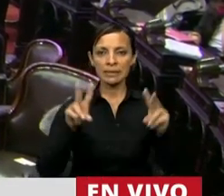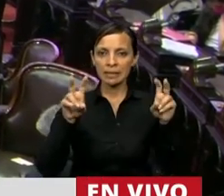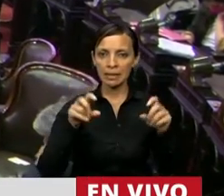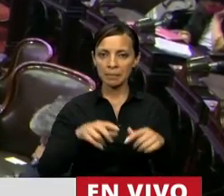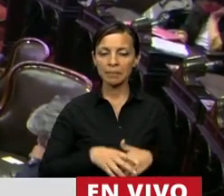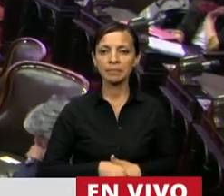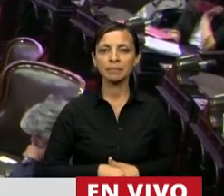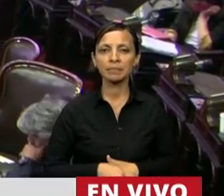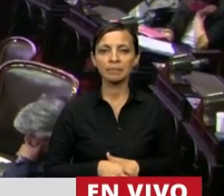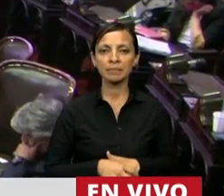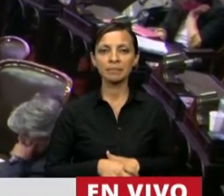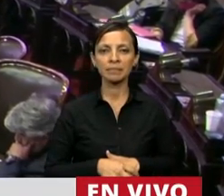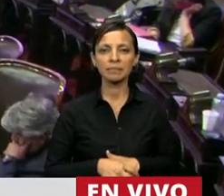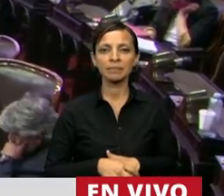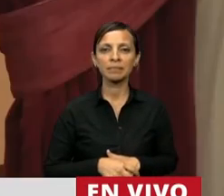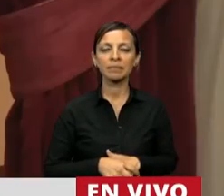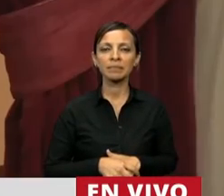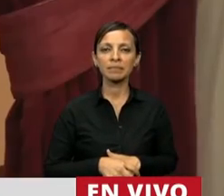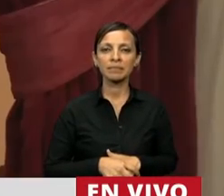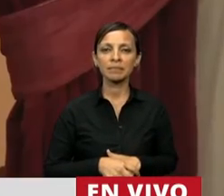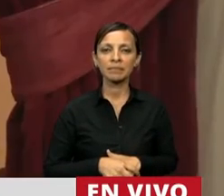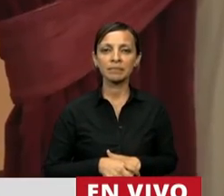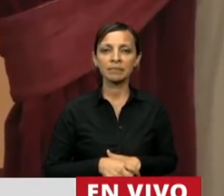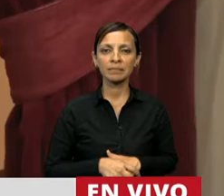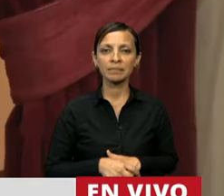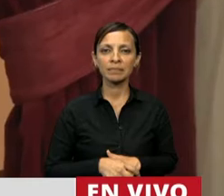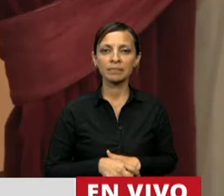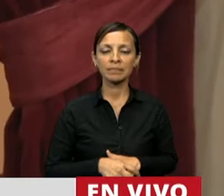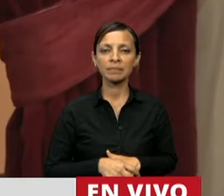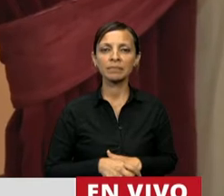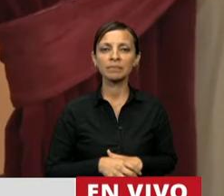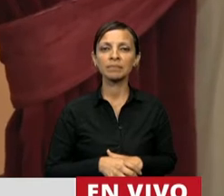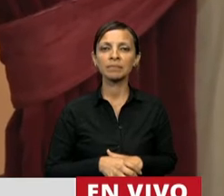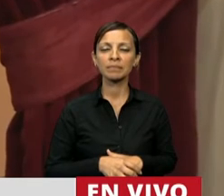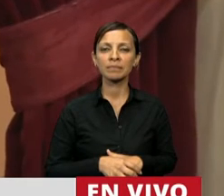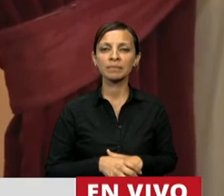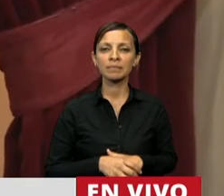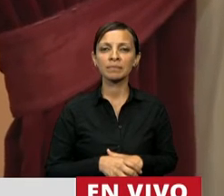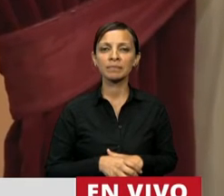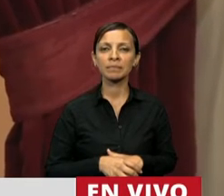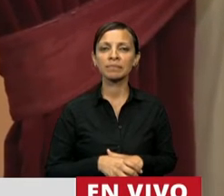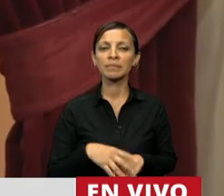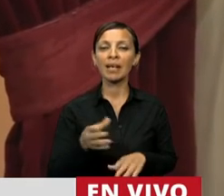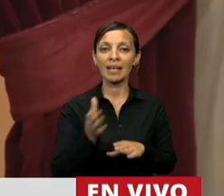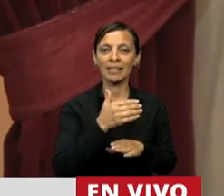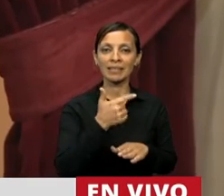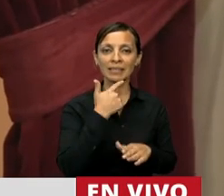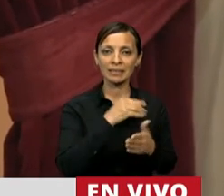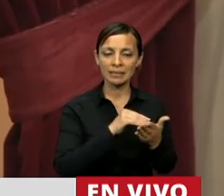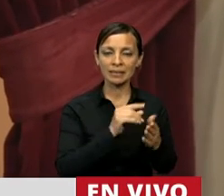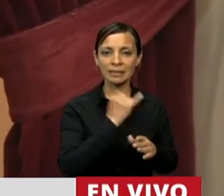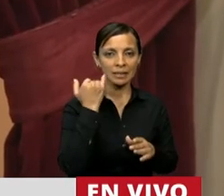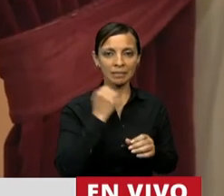El candidato Mica, que fue votado por una libertad en la Cámara de Ciudadanos.